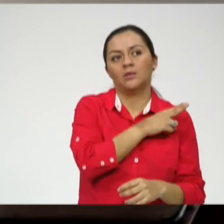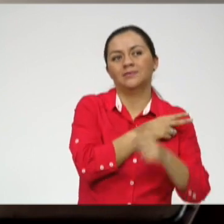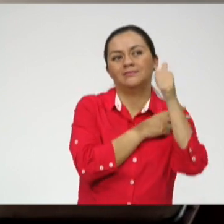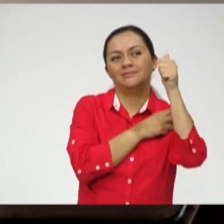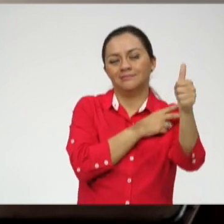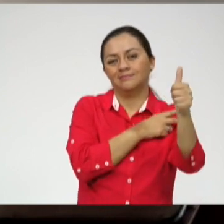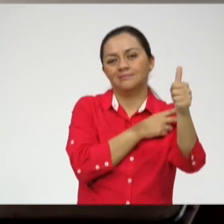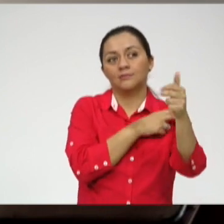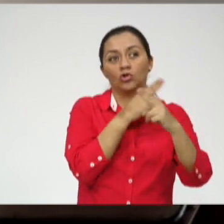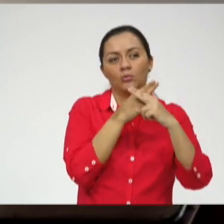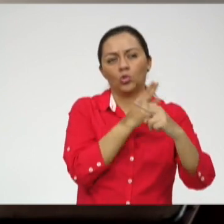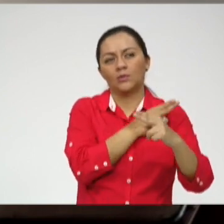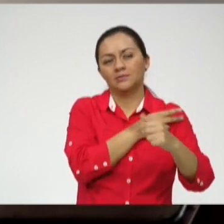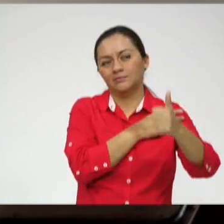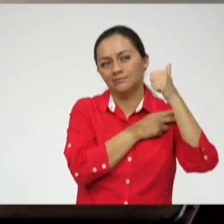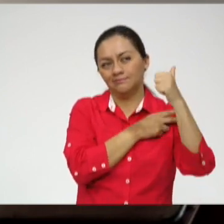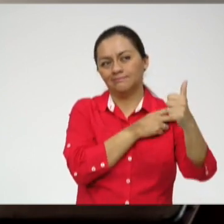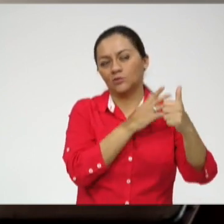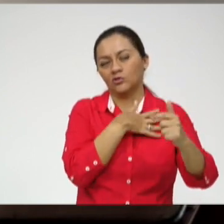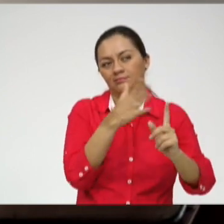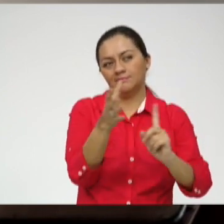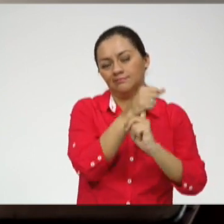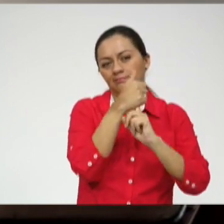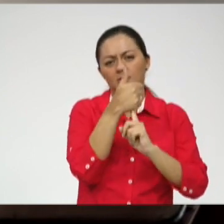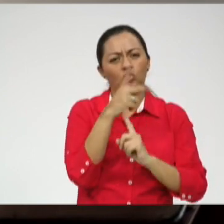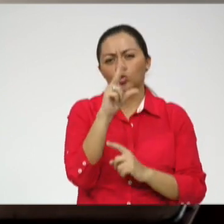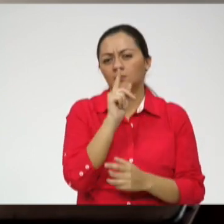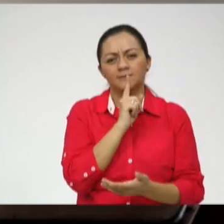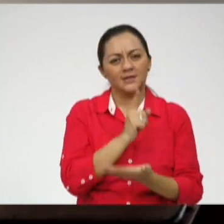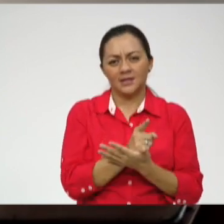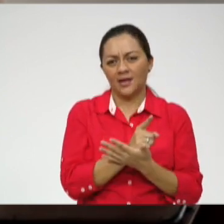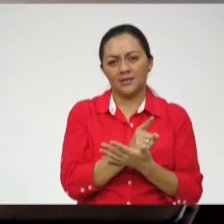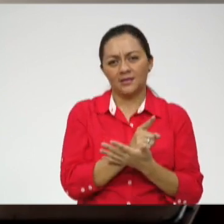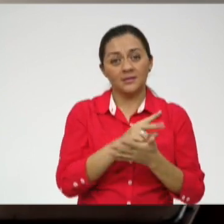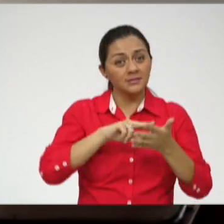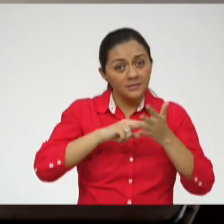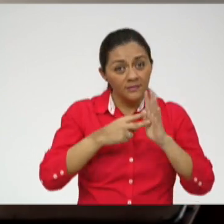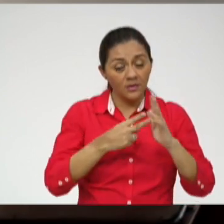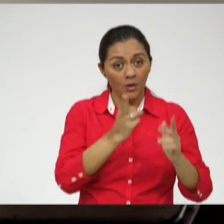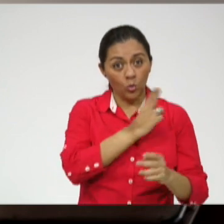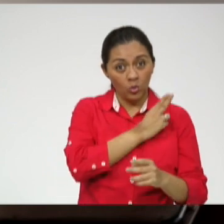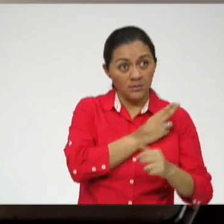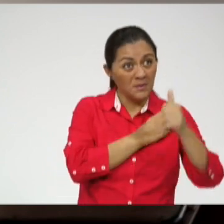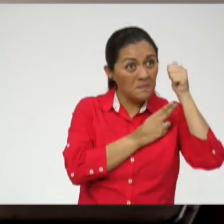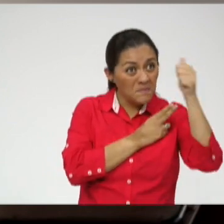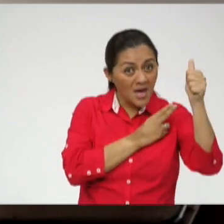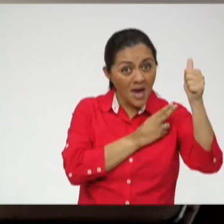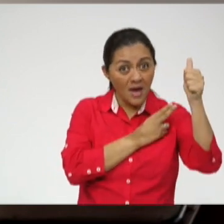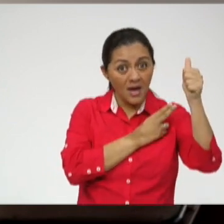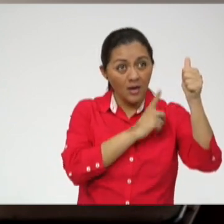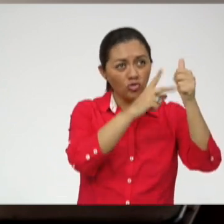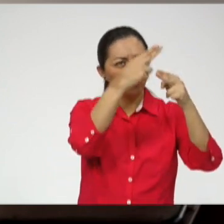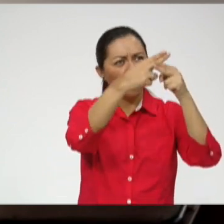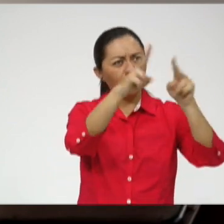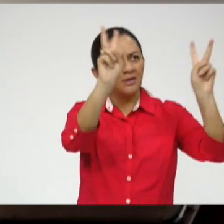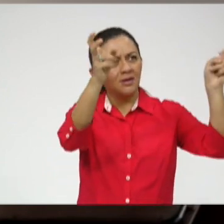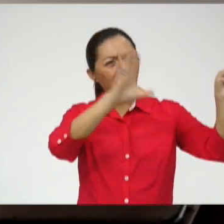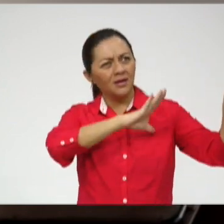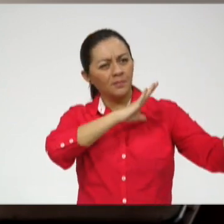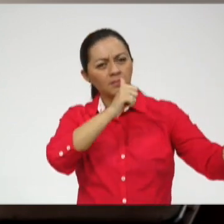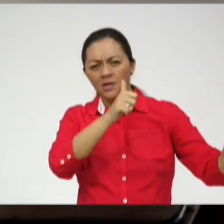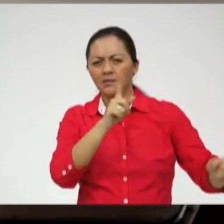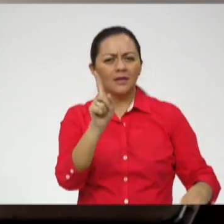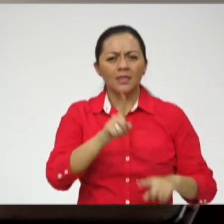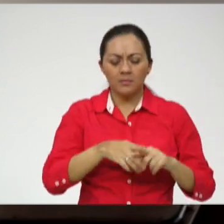soy exitoso. Lo cual no es cierto. Porque el éxito no depende ni de la universidad ni de la carrera. Depende de yo como